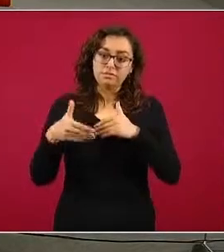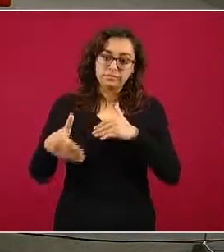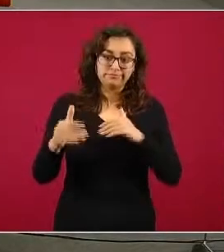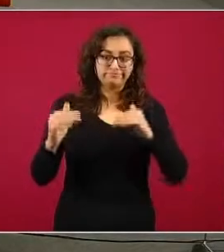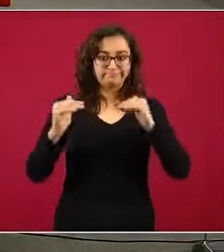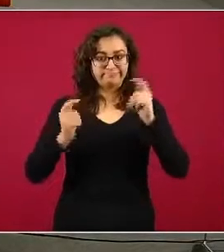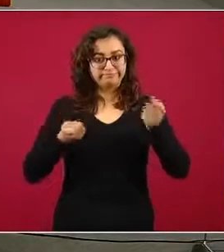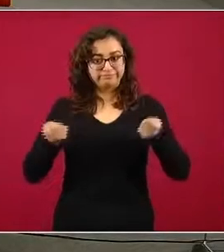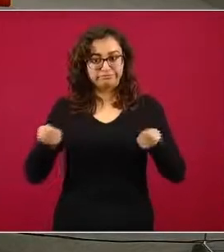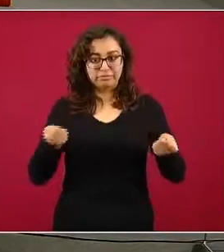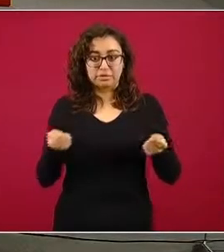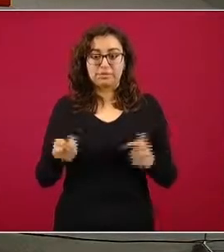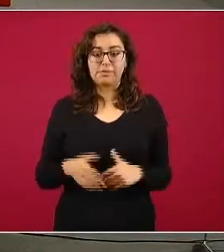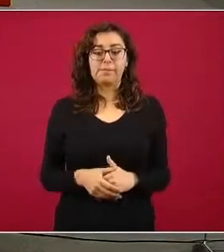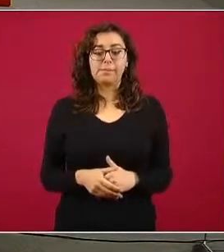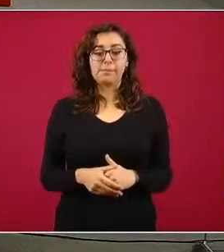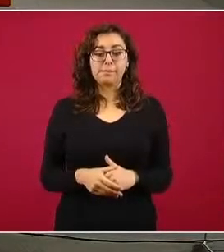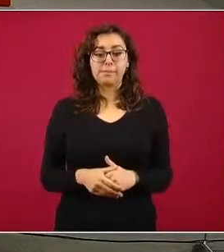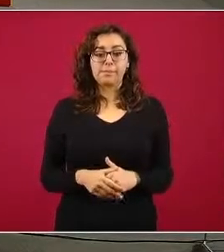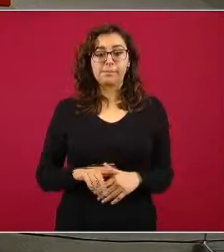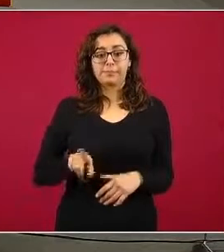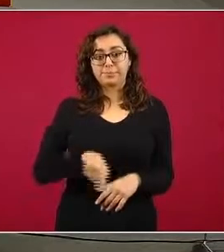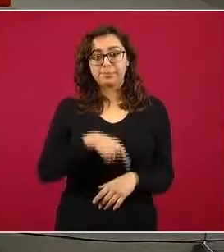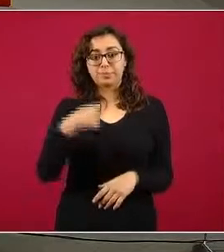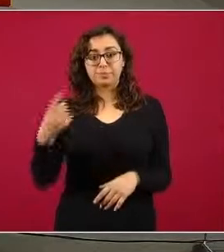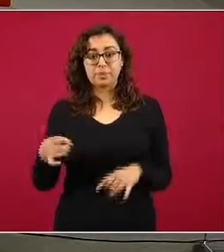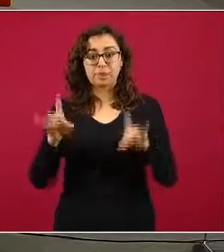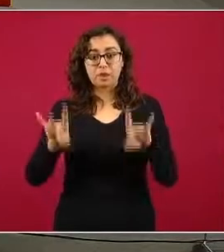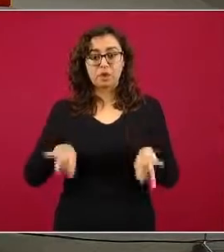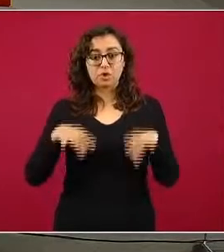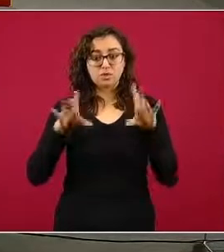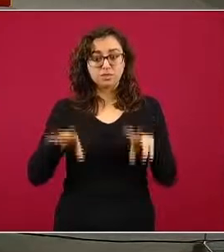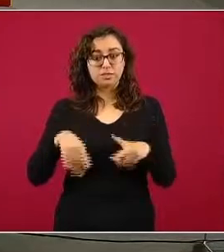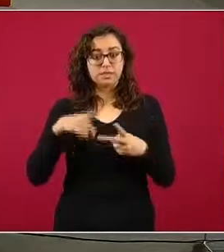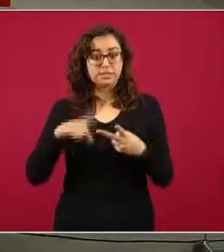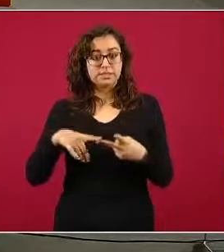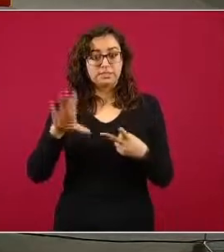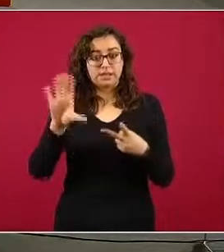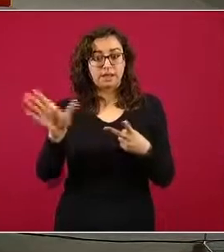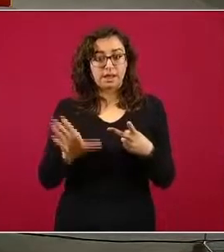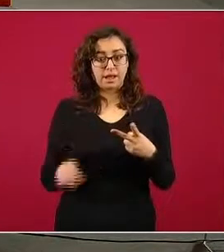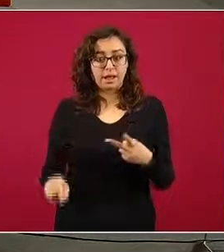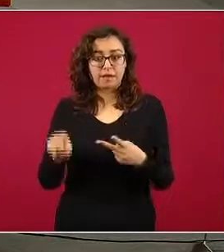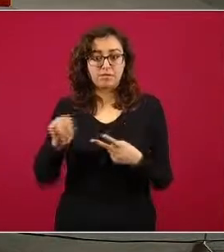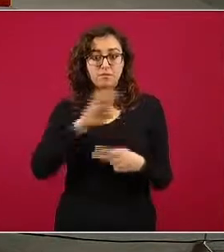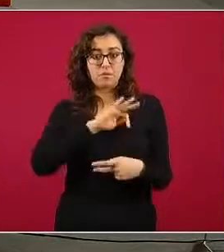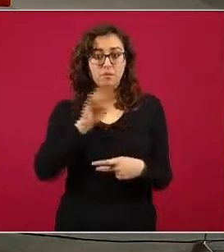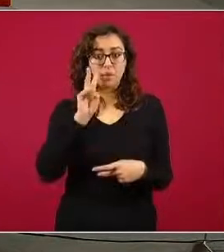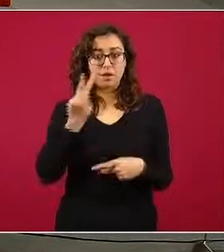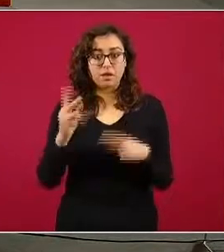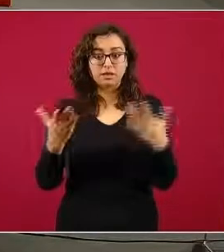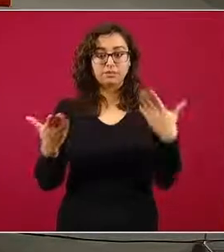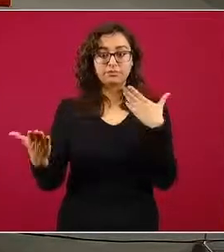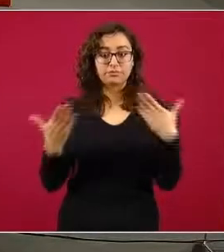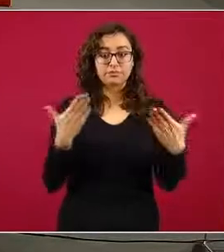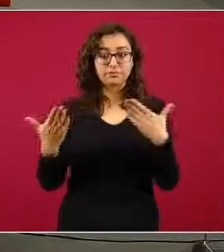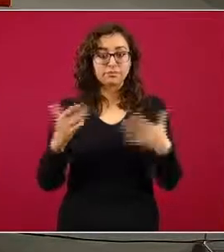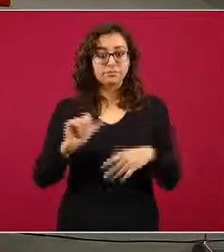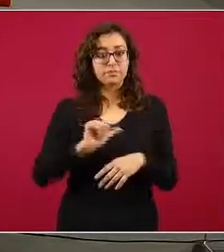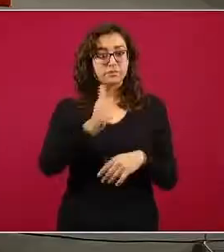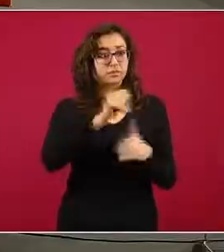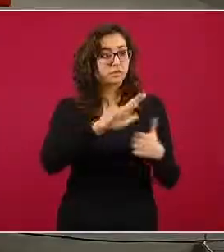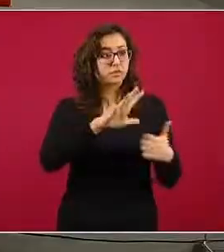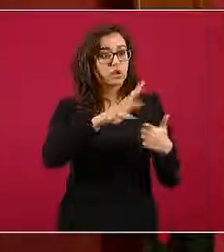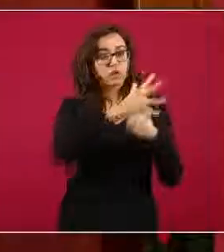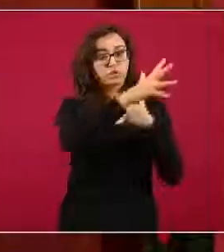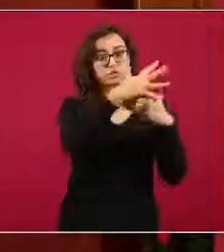cerramos con Asia, Oceania y África, que al menos cuando se comparan con las otras regiones, pues